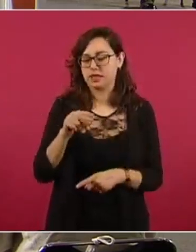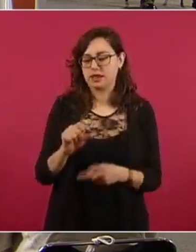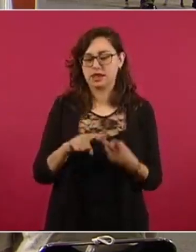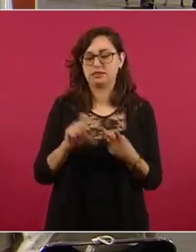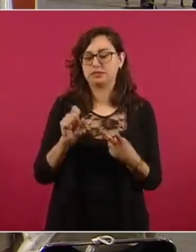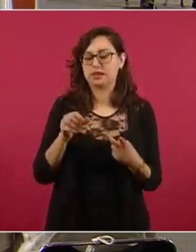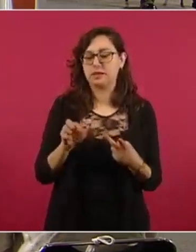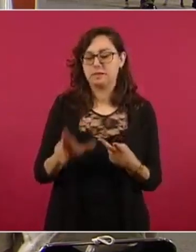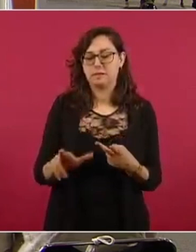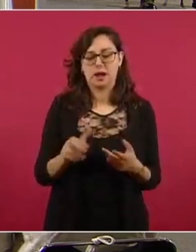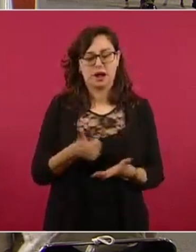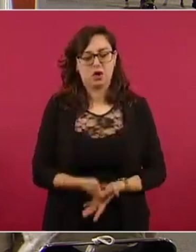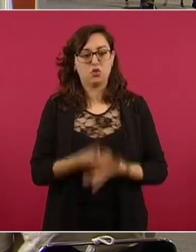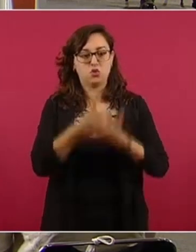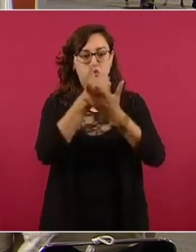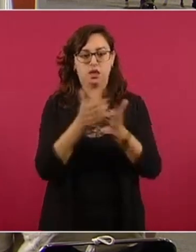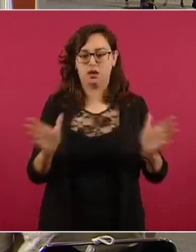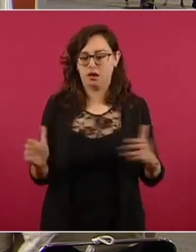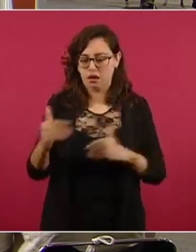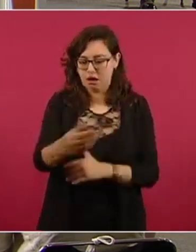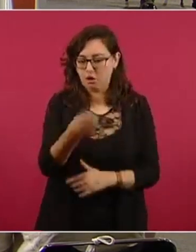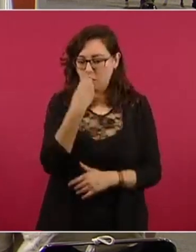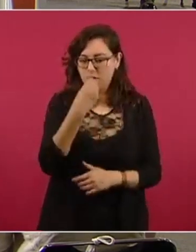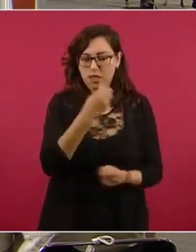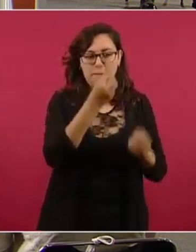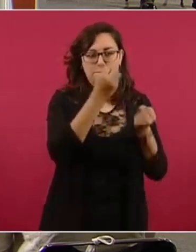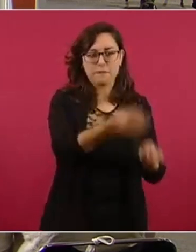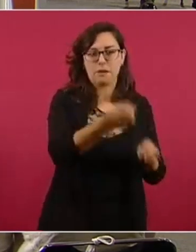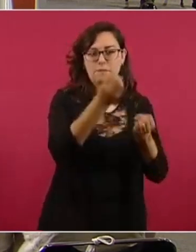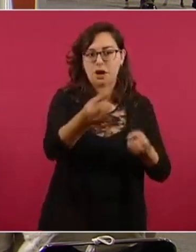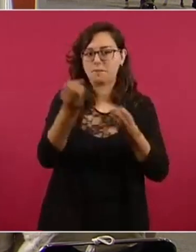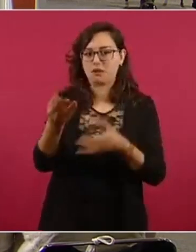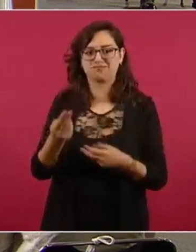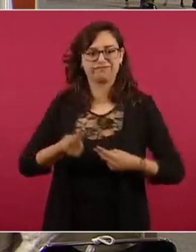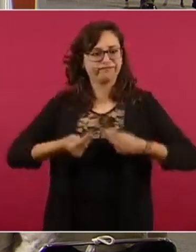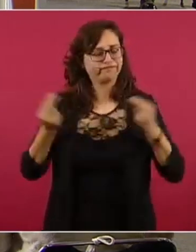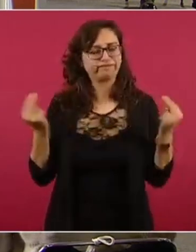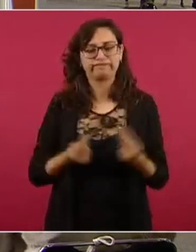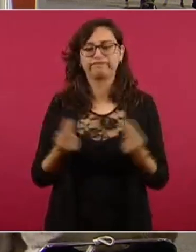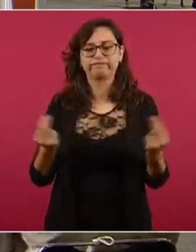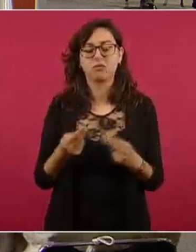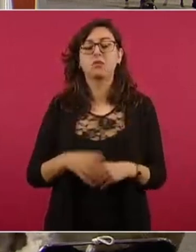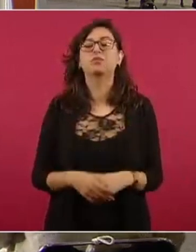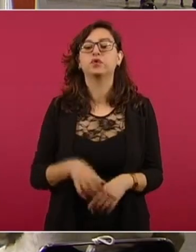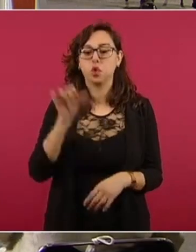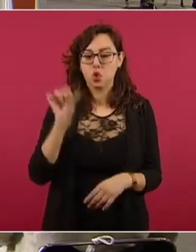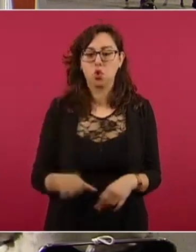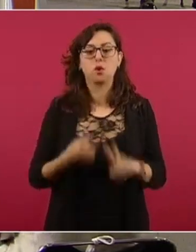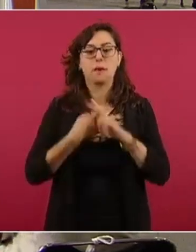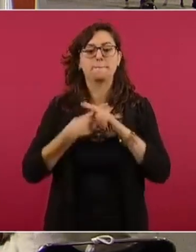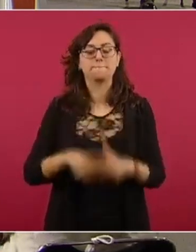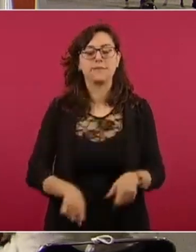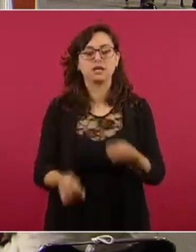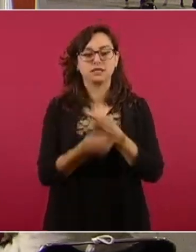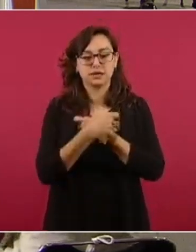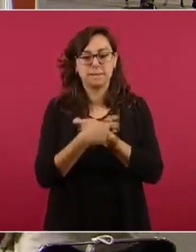marina para entregarla a la población que ha sido afectada y que más lo necesita. El día de hoy se empezará la distribución a través